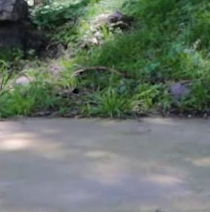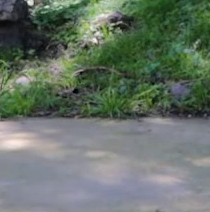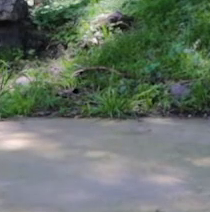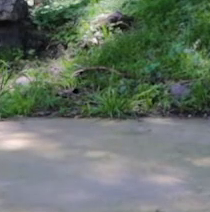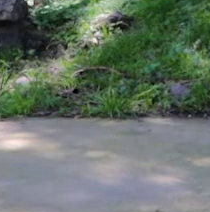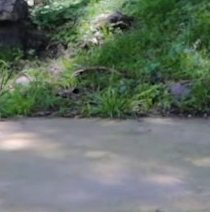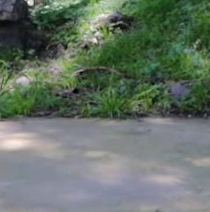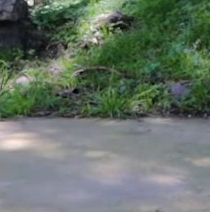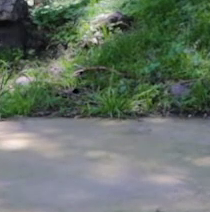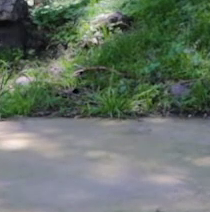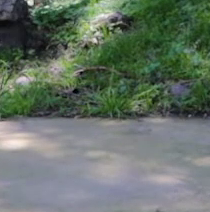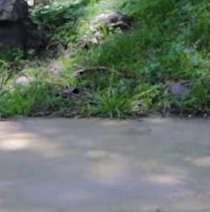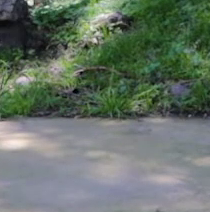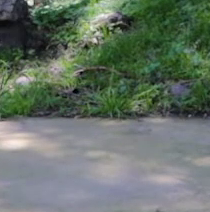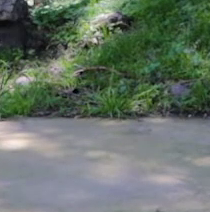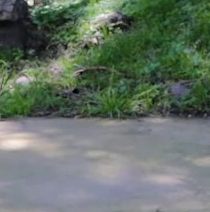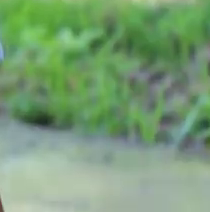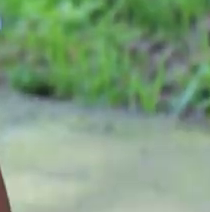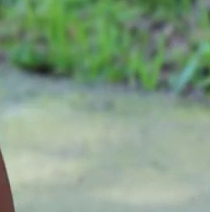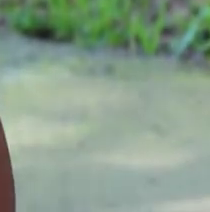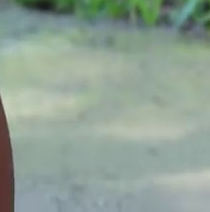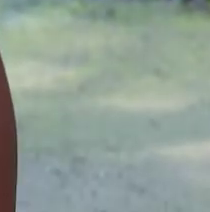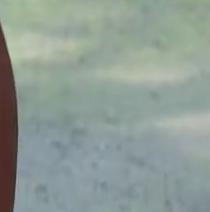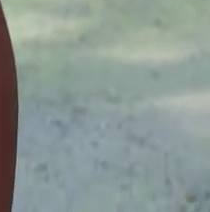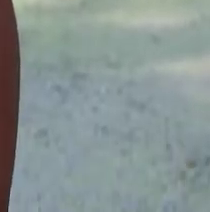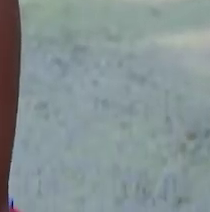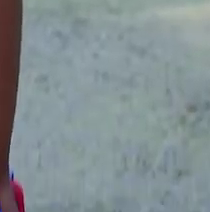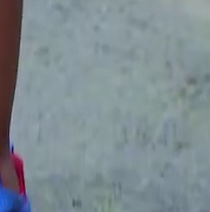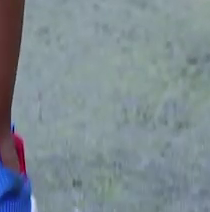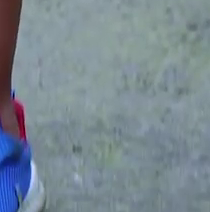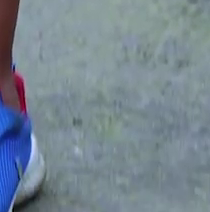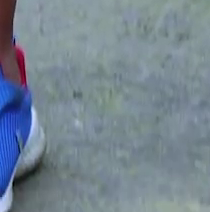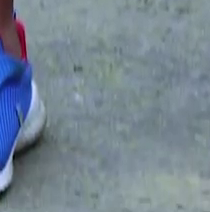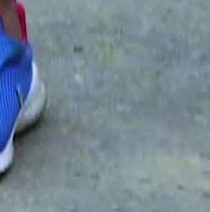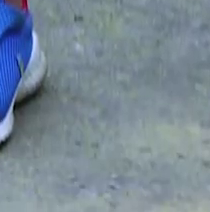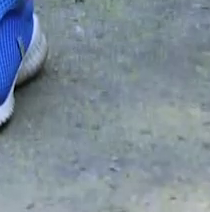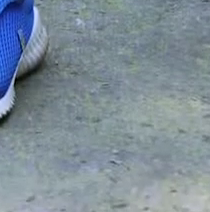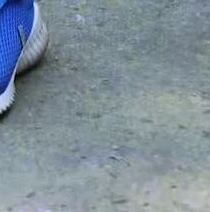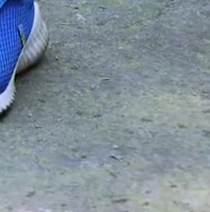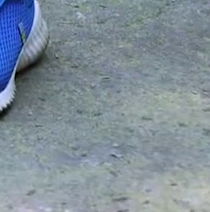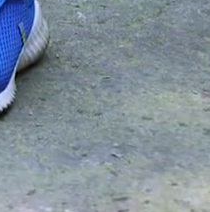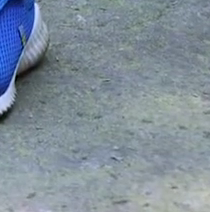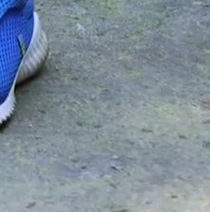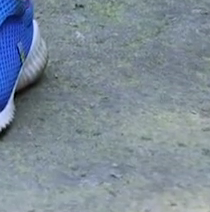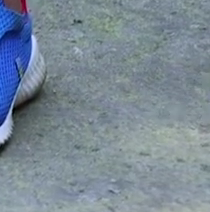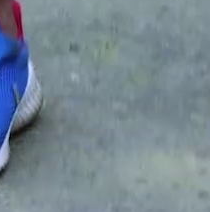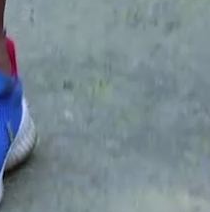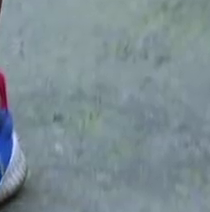Bien, descansamos, Jair. Bajamos los brazos, respiramos, respira profundo.